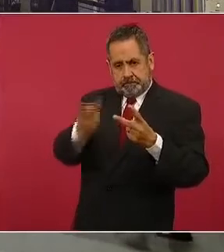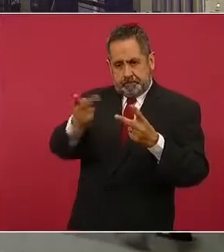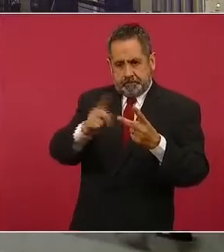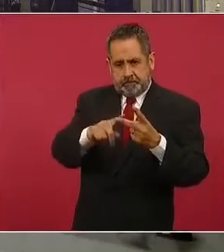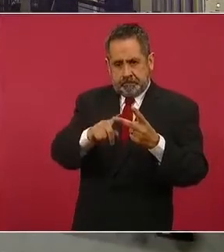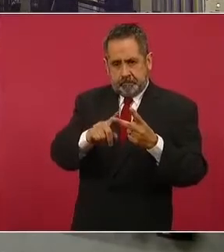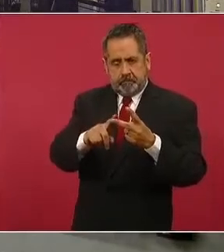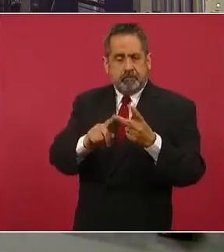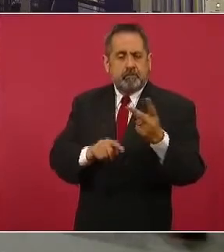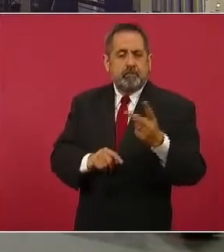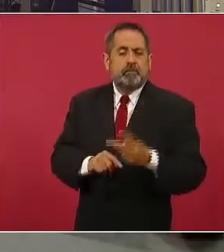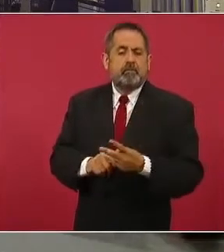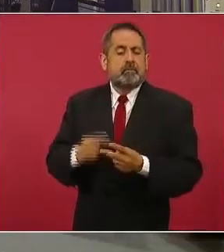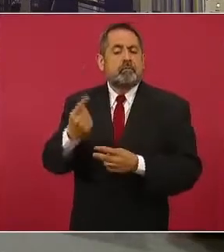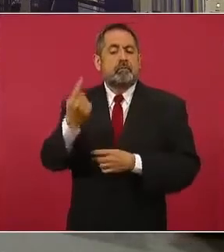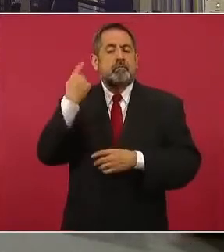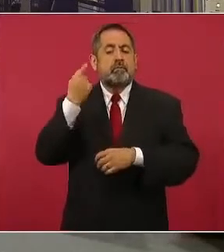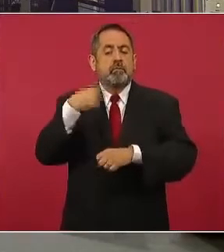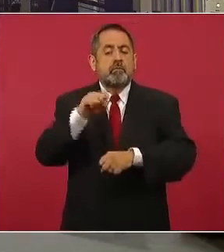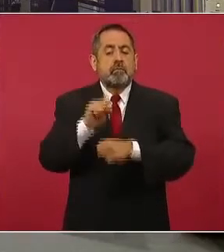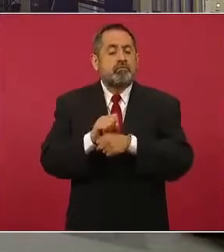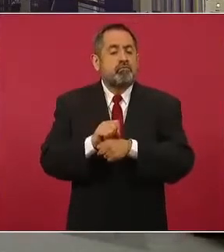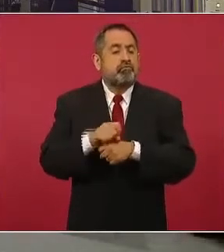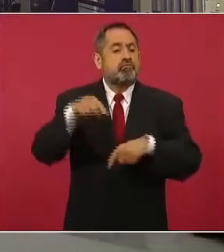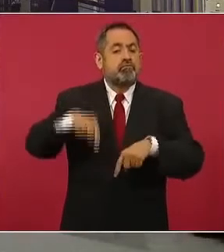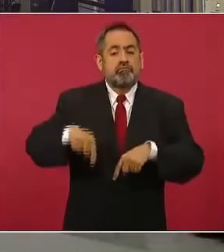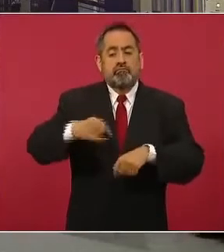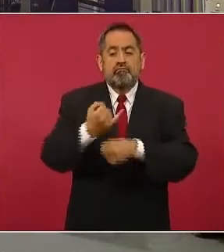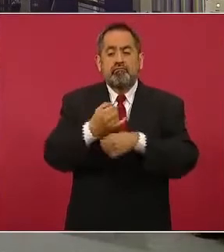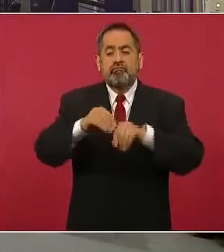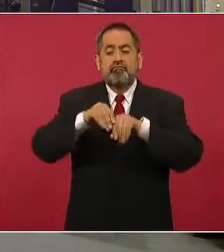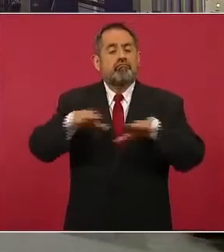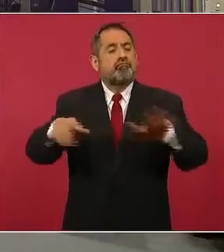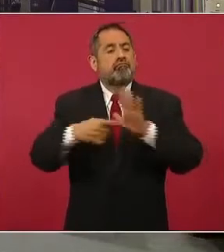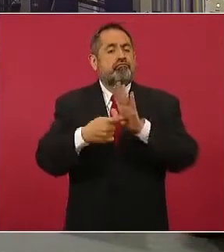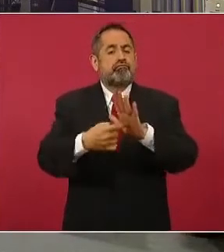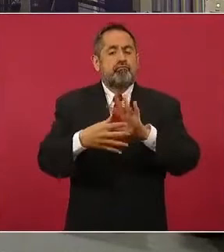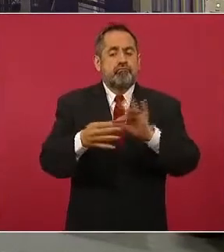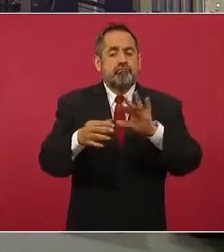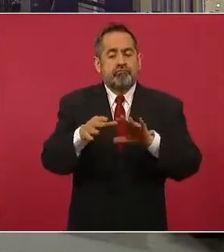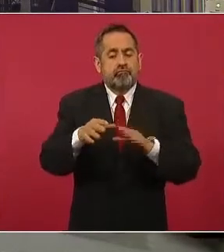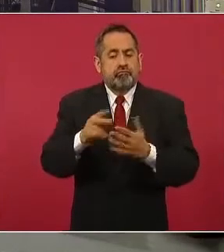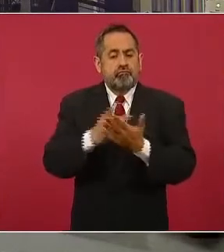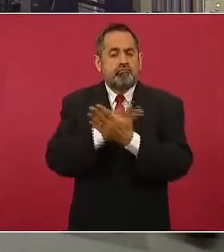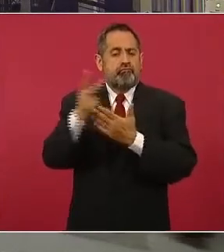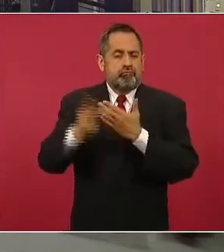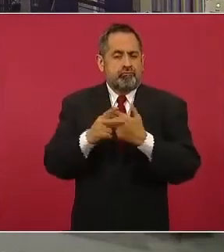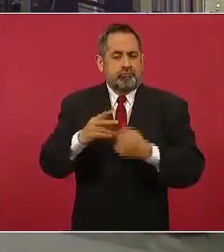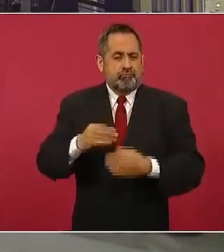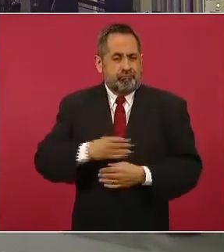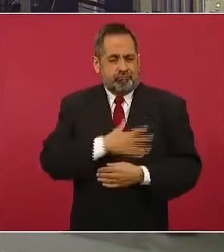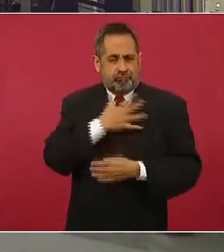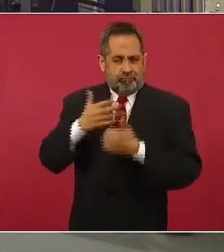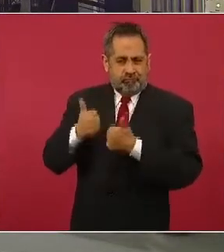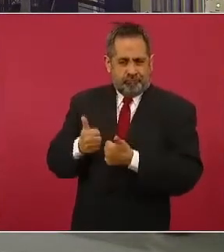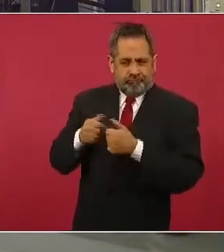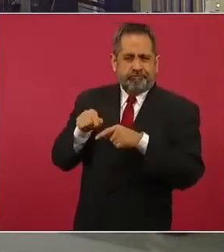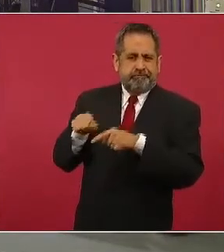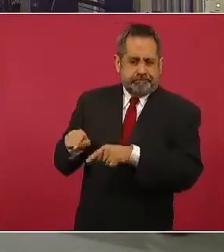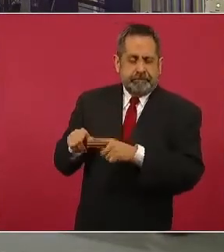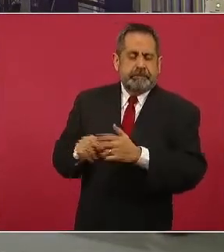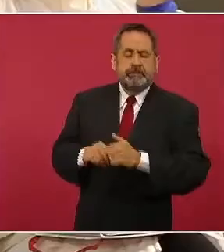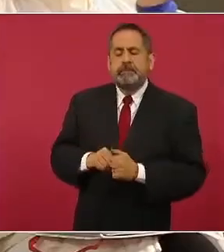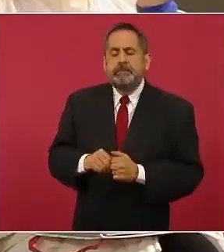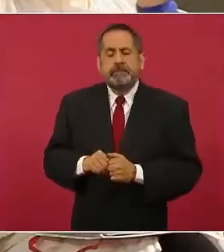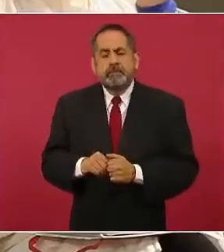Preguntarle, la semana pasada se presentó aquí el informe sobre los programas del bienestar y pues